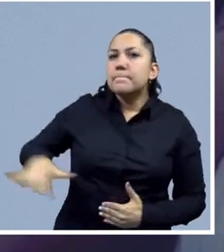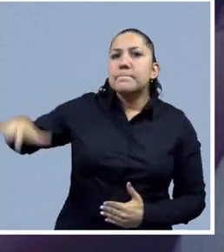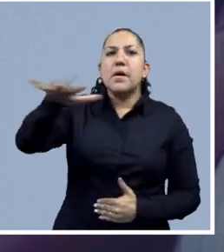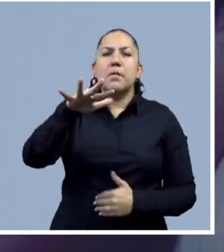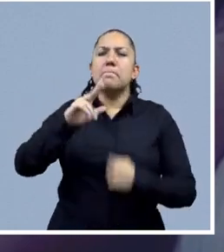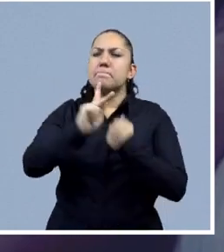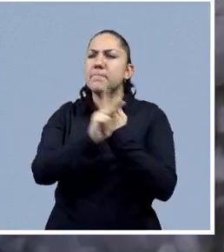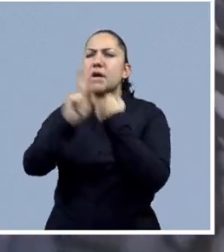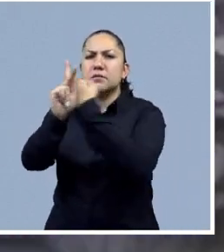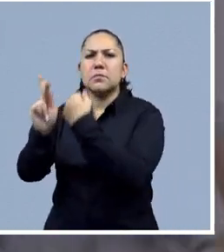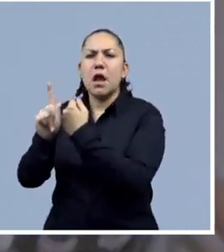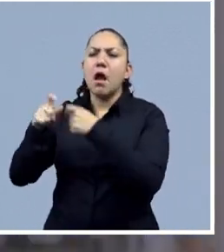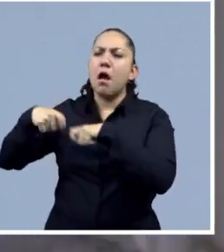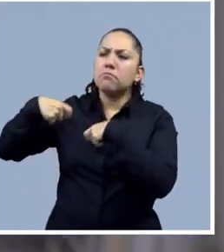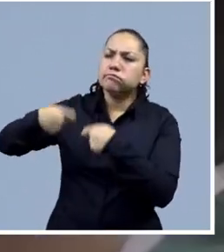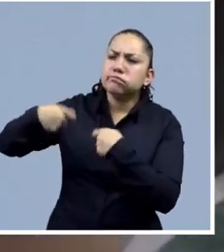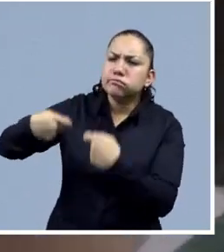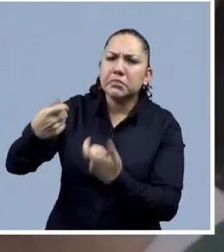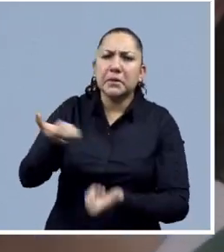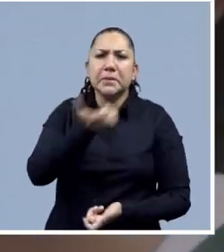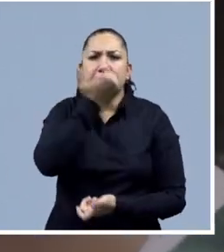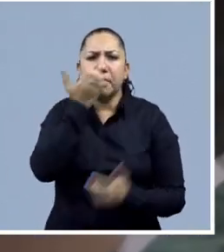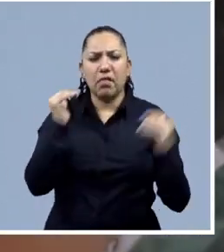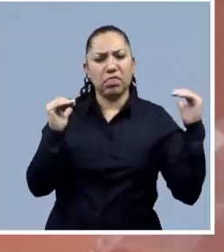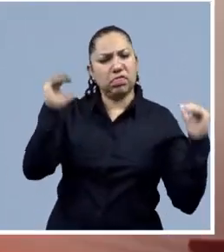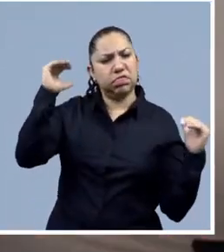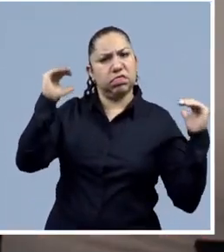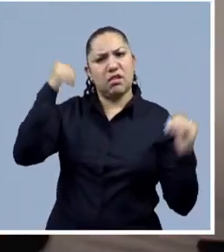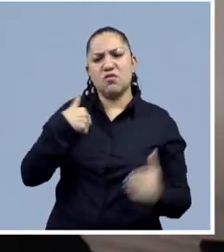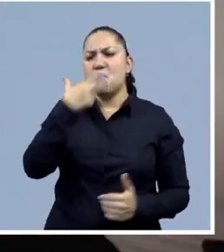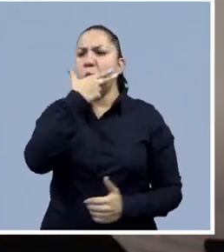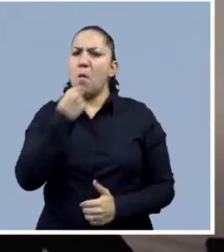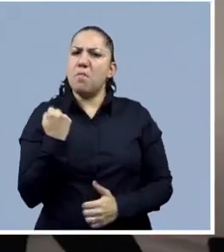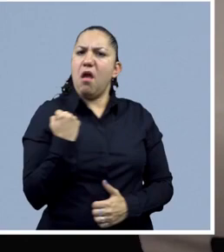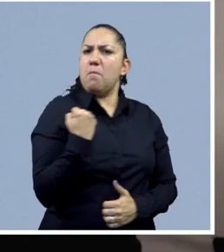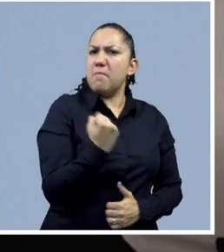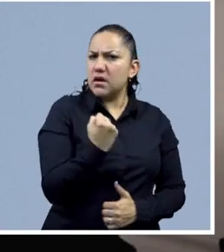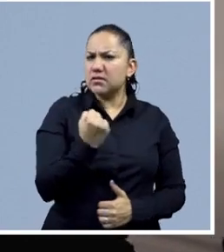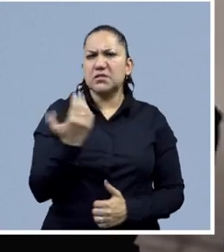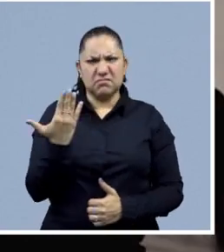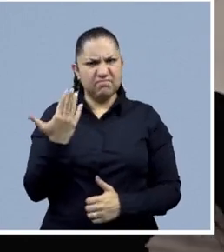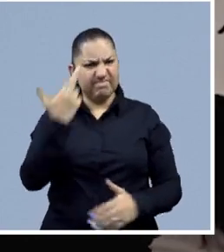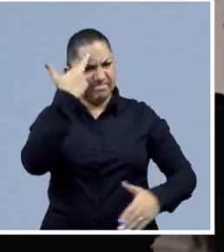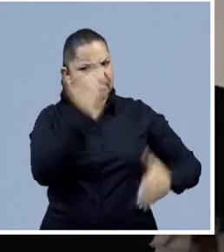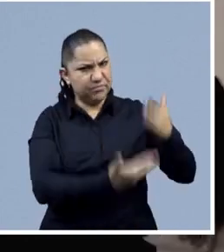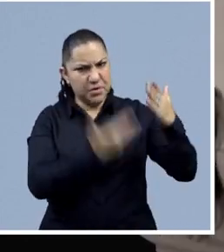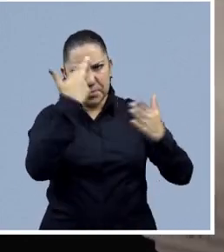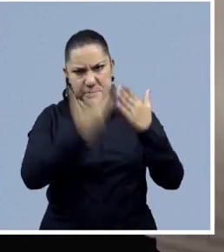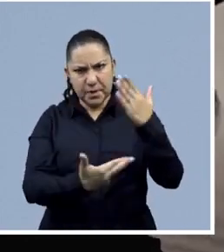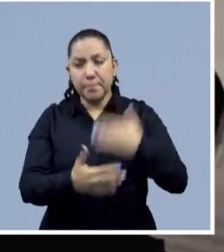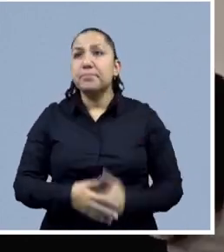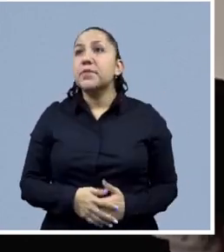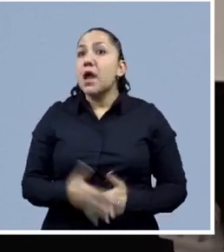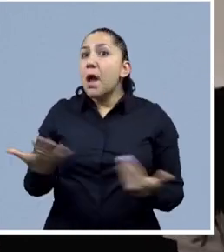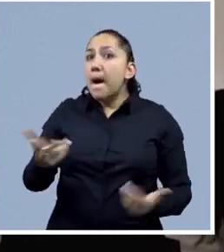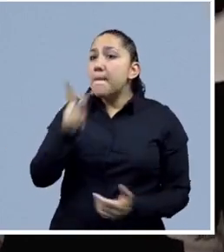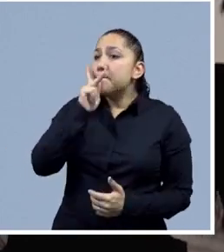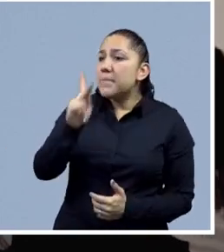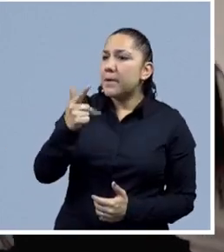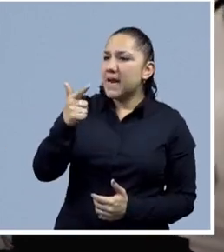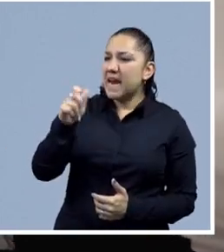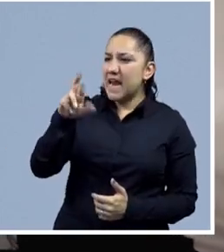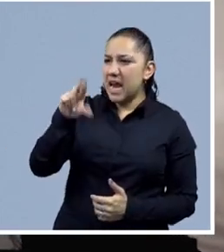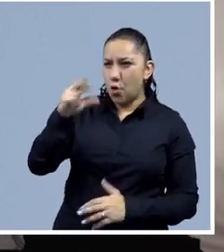y la cultura machista que persiste en diferentes países. En la mayoría de los casos, cuando hablamos de violencia de género,